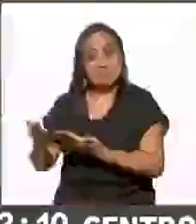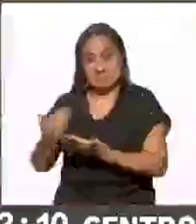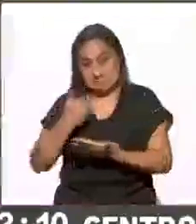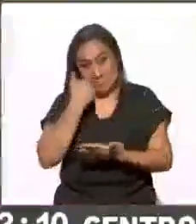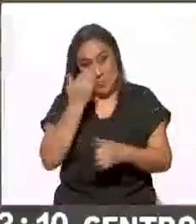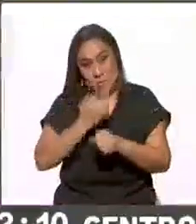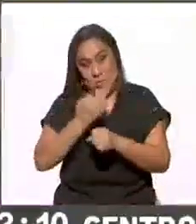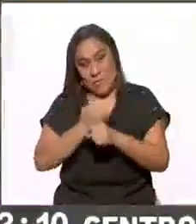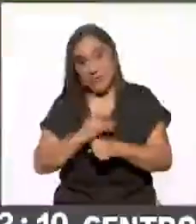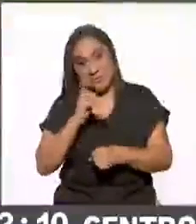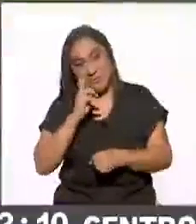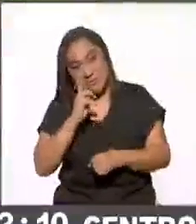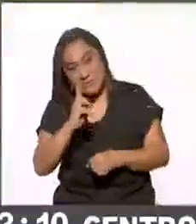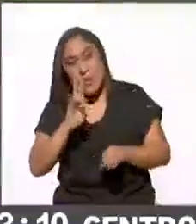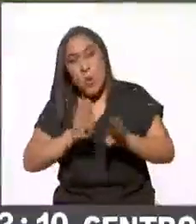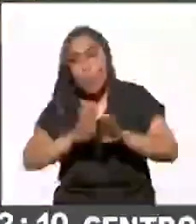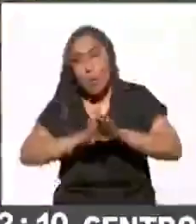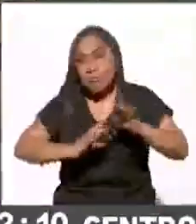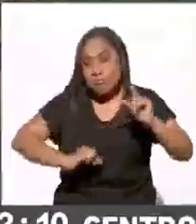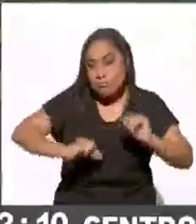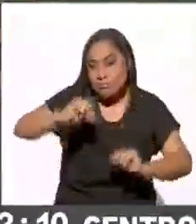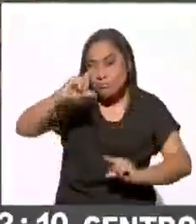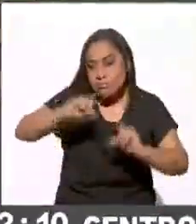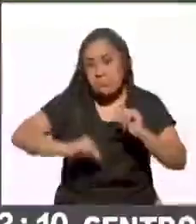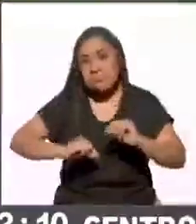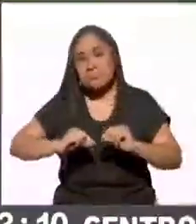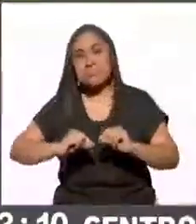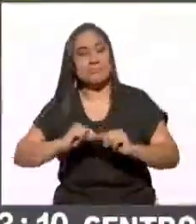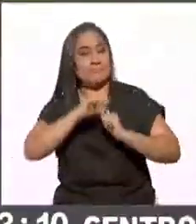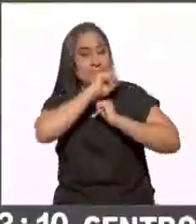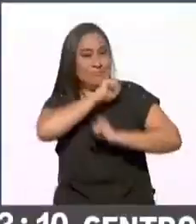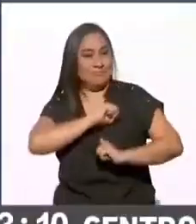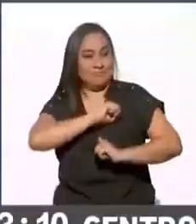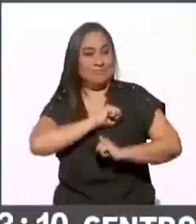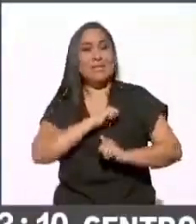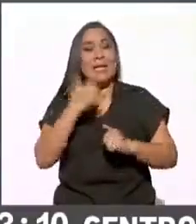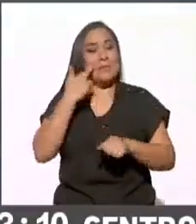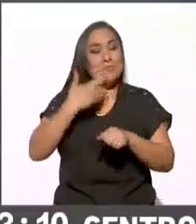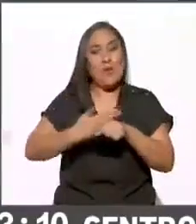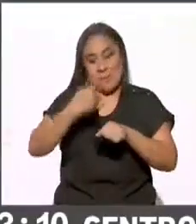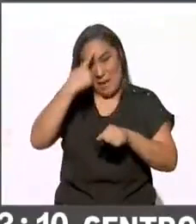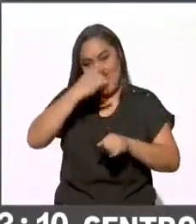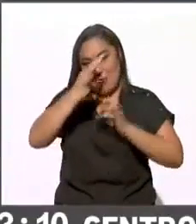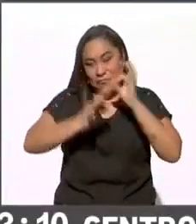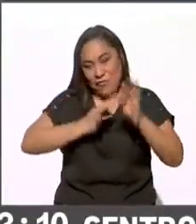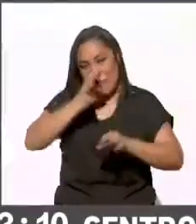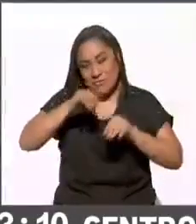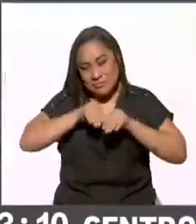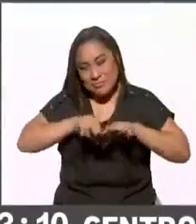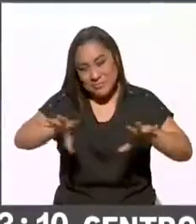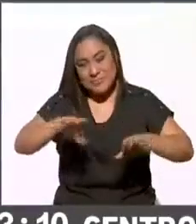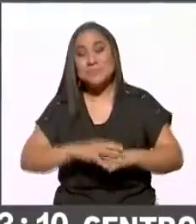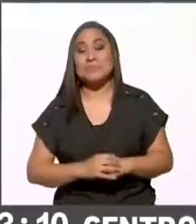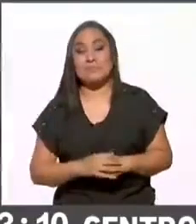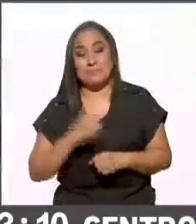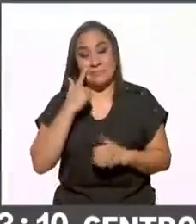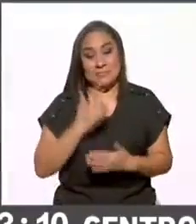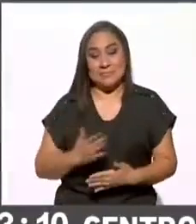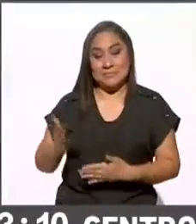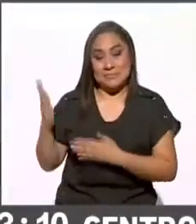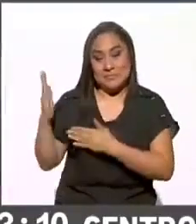podemos ir a ver las gráficas que realizó el equipo de Infodemia a propósito de la cobertura. Estamos